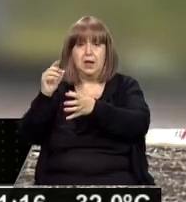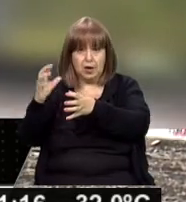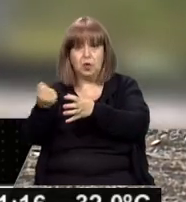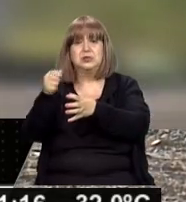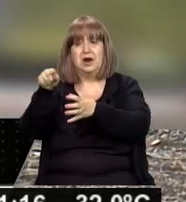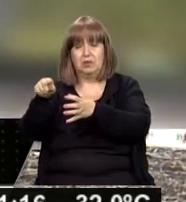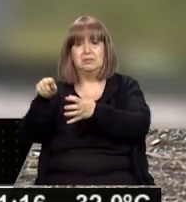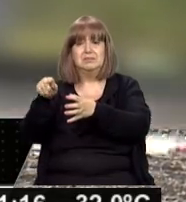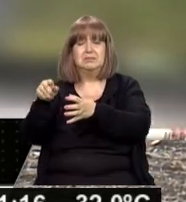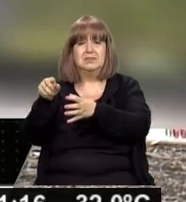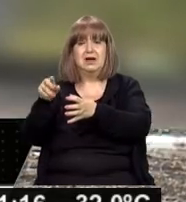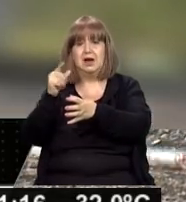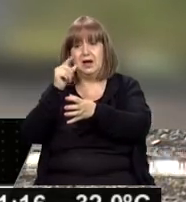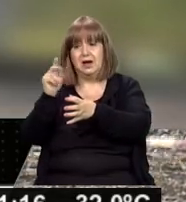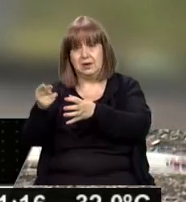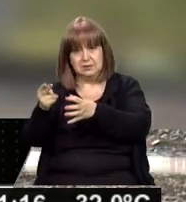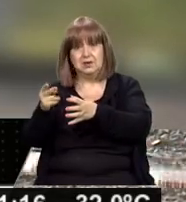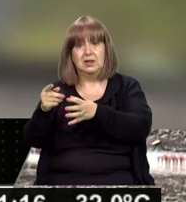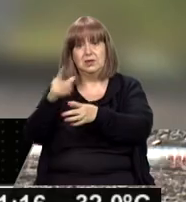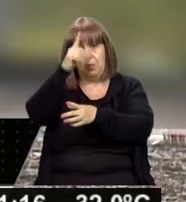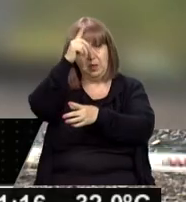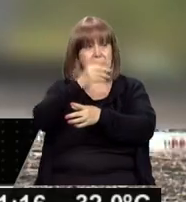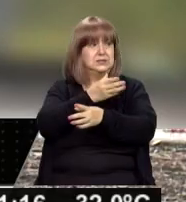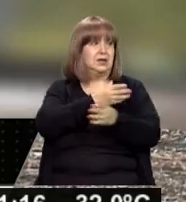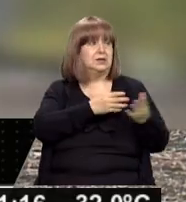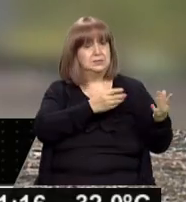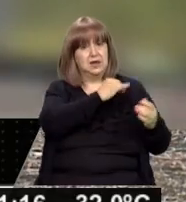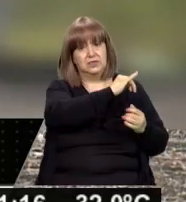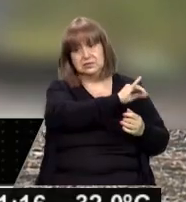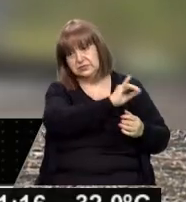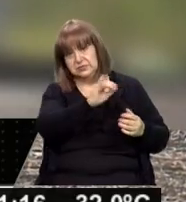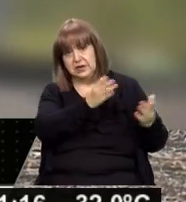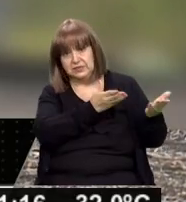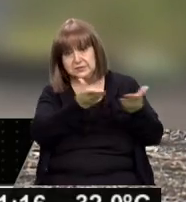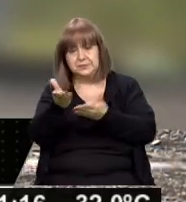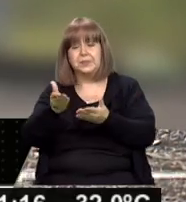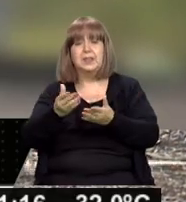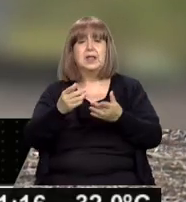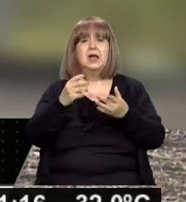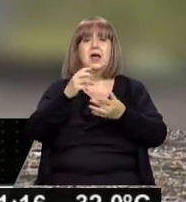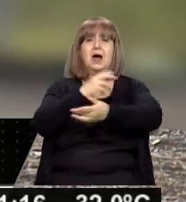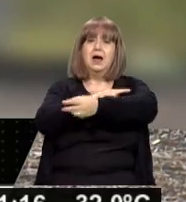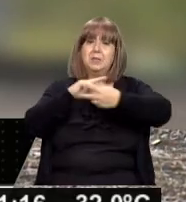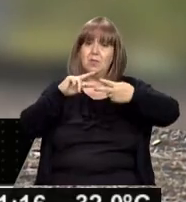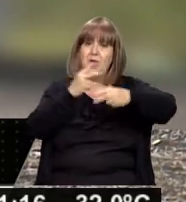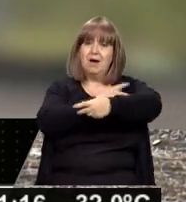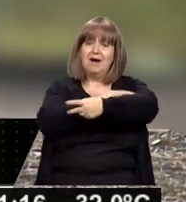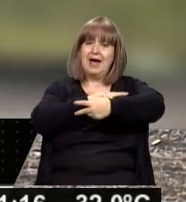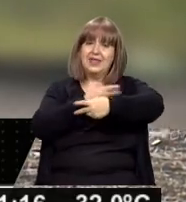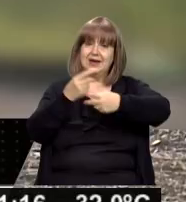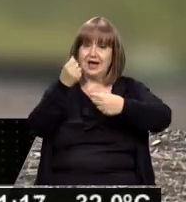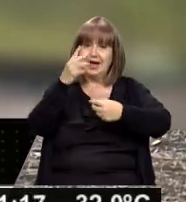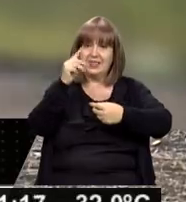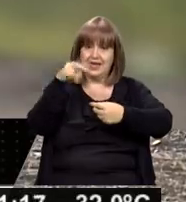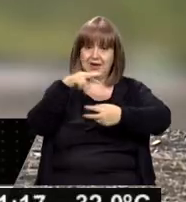le dieron intervención a la policía, que fue la que se desplazó hasta el lugar. El cotejo de ADN está en trámite actualmente.